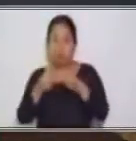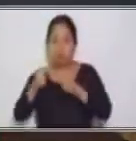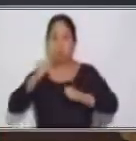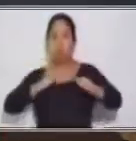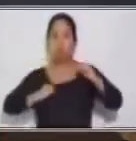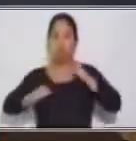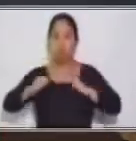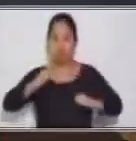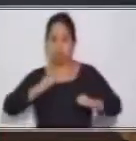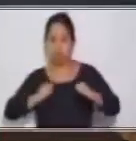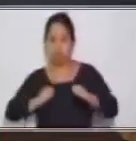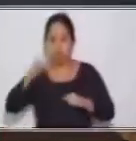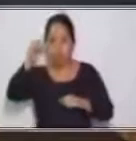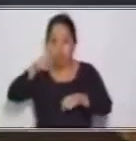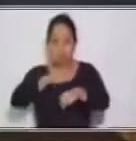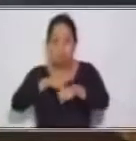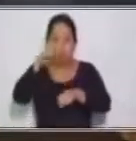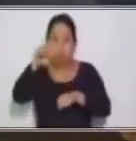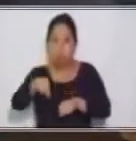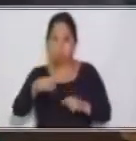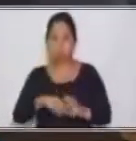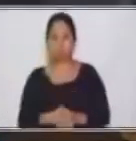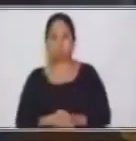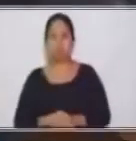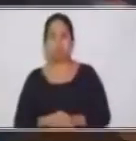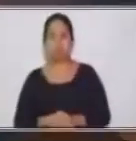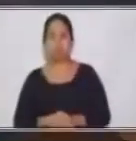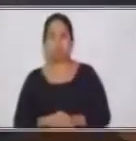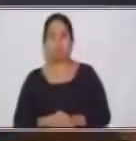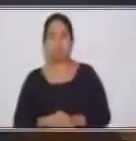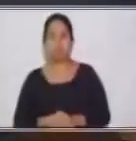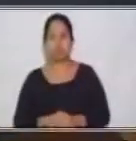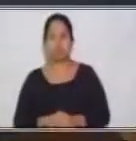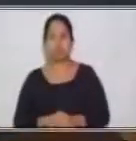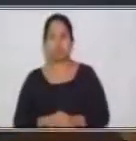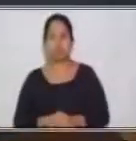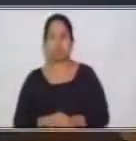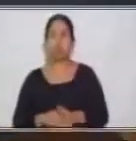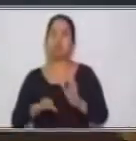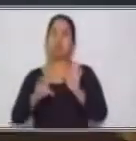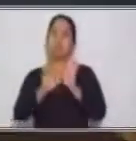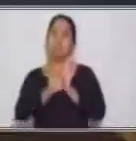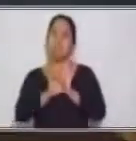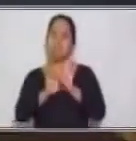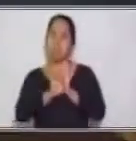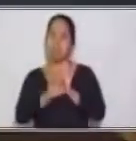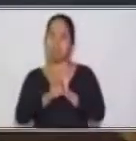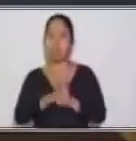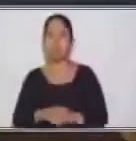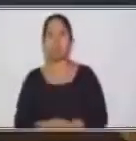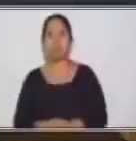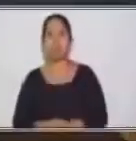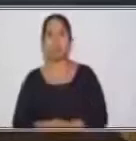en ese momento. Entonces, voy a empezar con el ejemplo de Voz Activa.